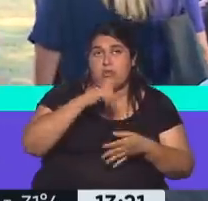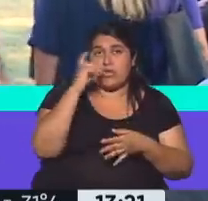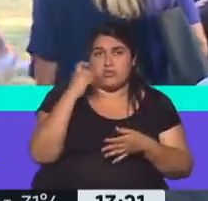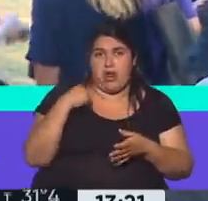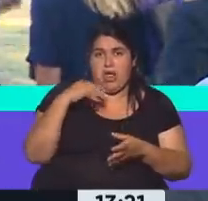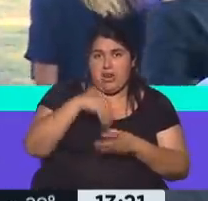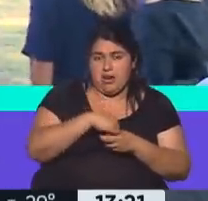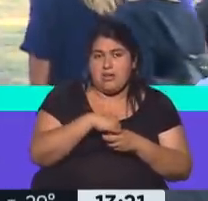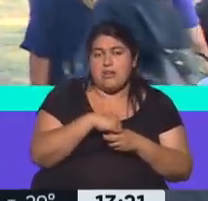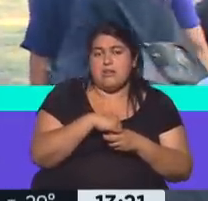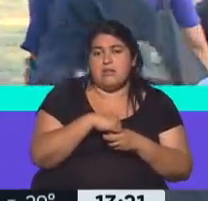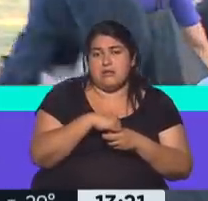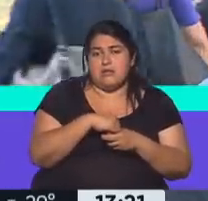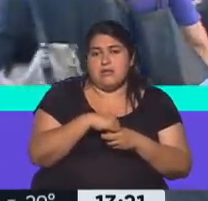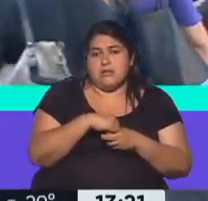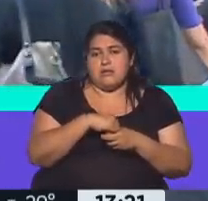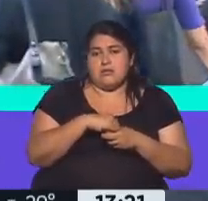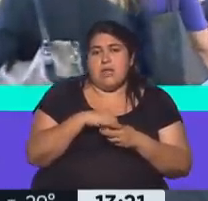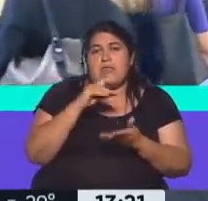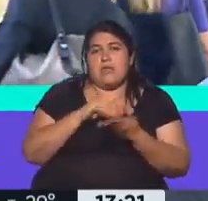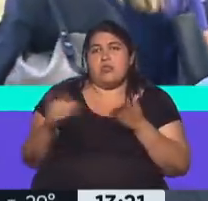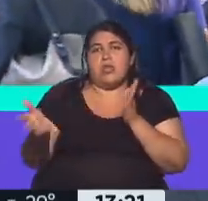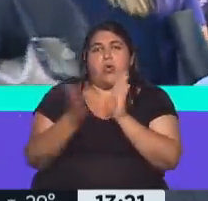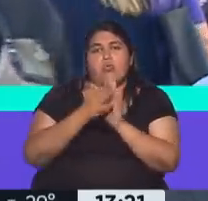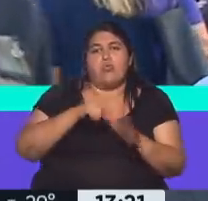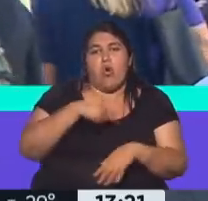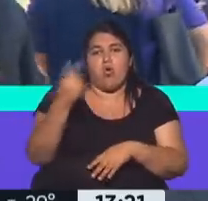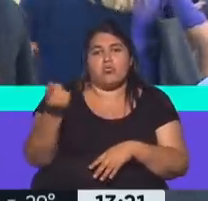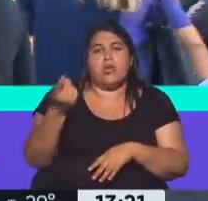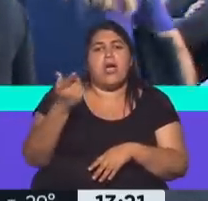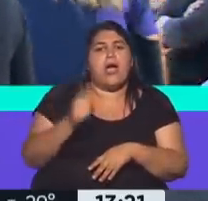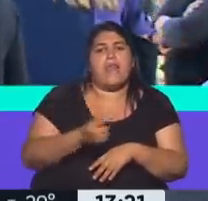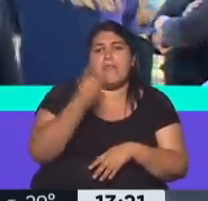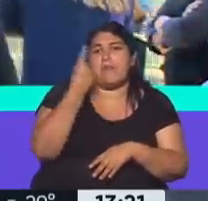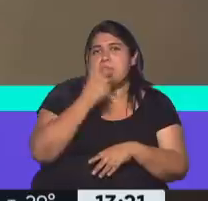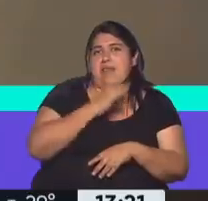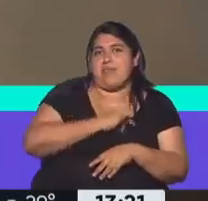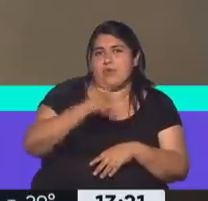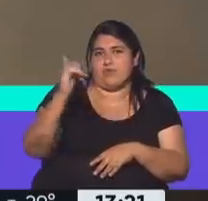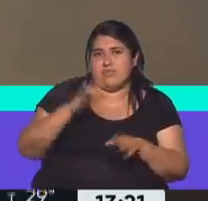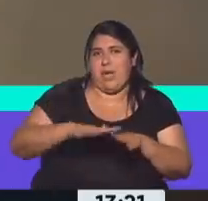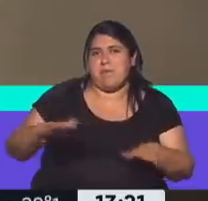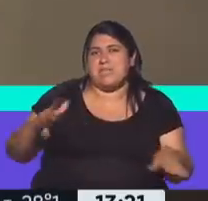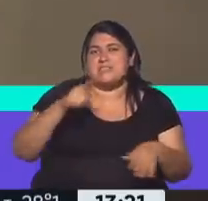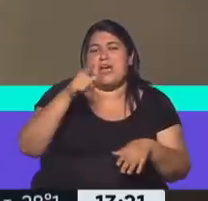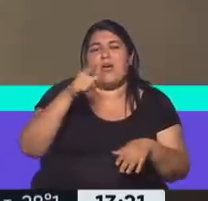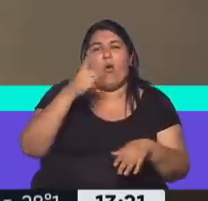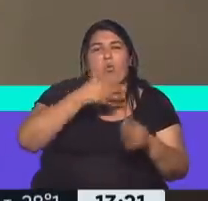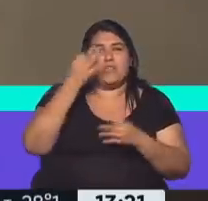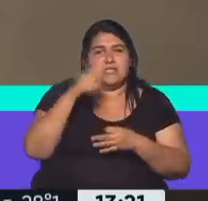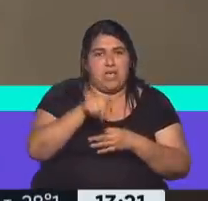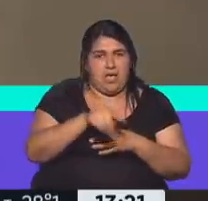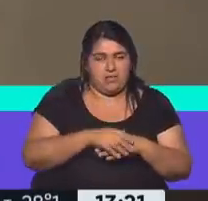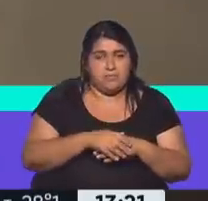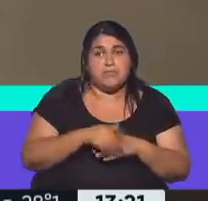me tocó, precisamente, presentar junto a otros diputados y senadores, lo que fue la primer denuncia de la mesa judicial. Cuando entraban los mismos